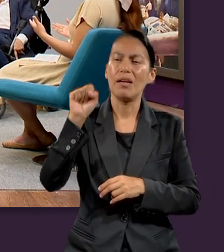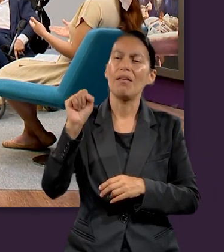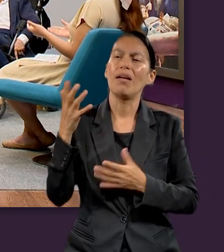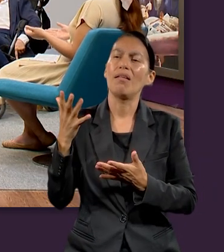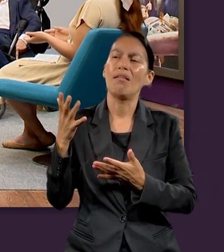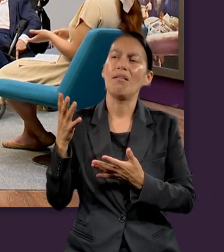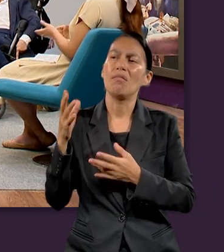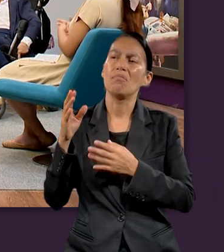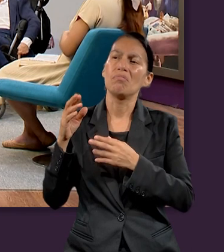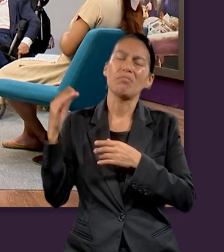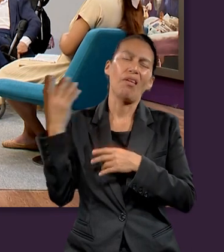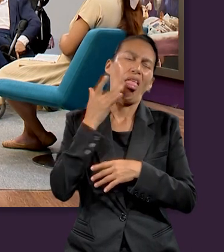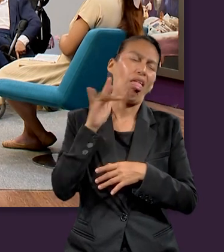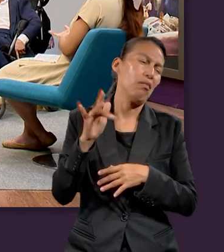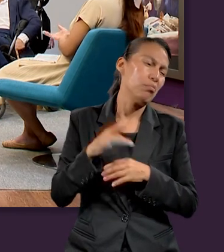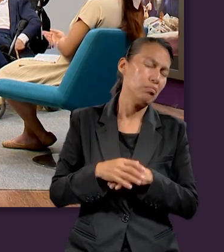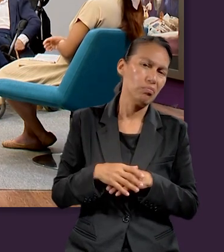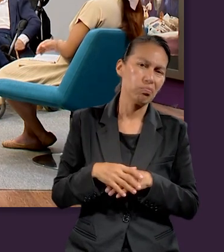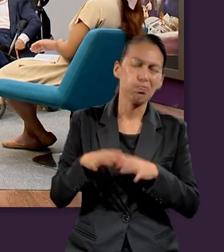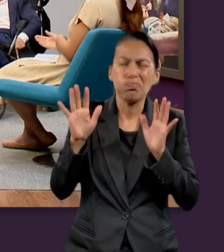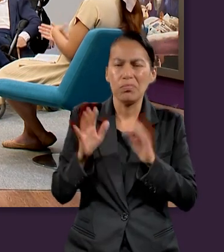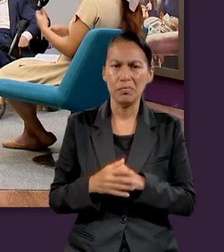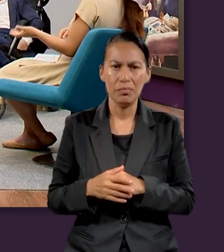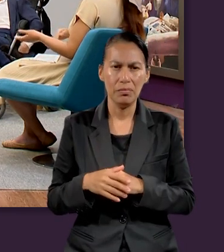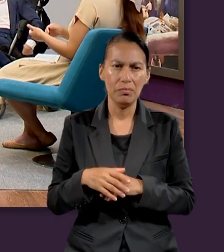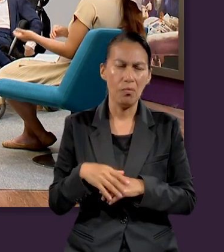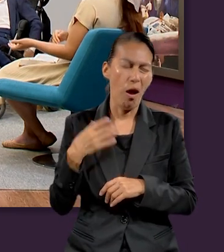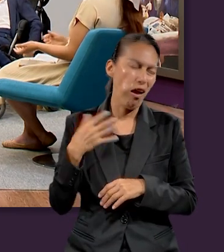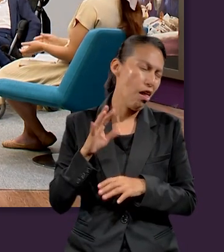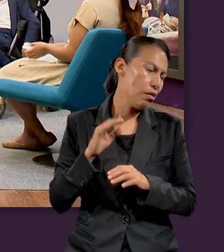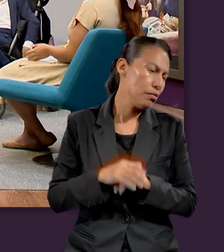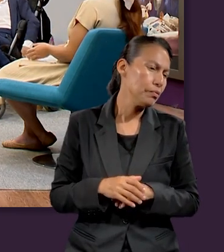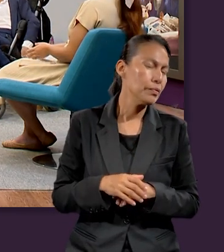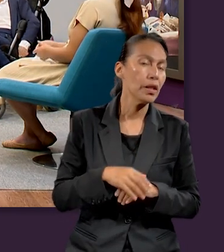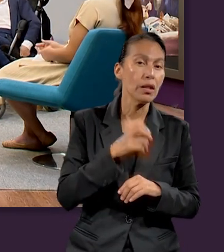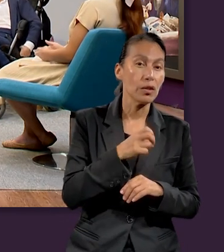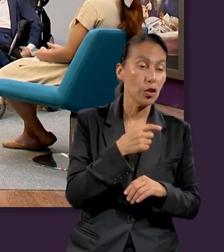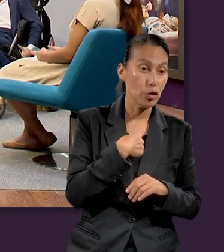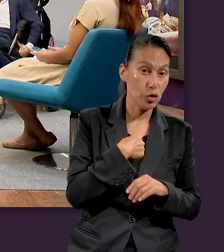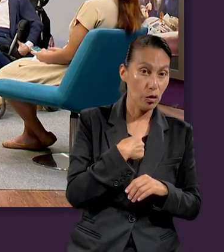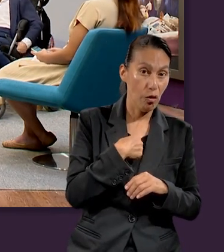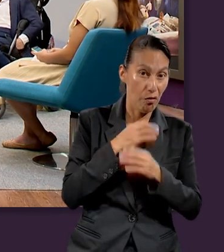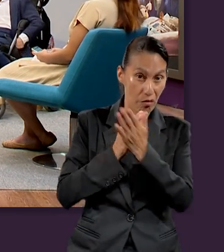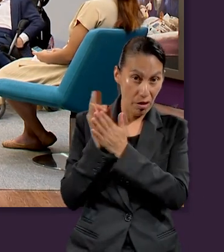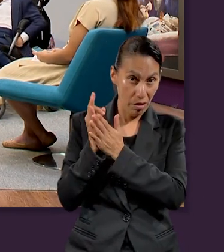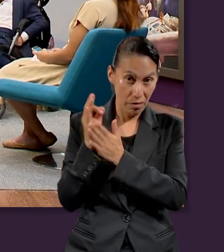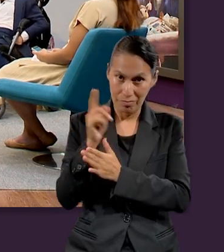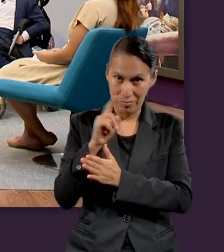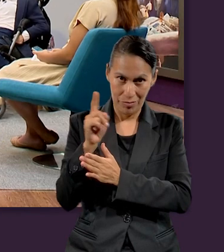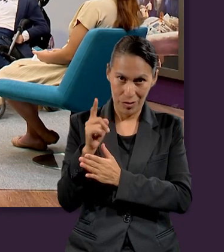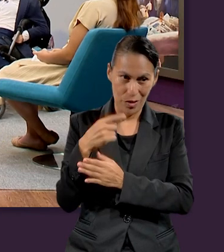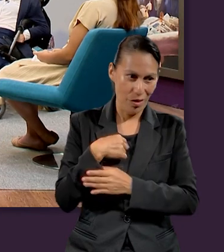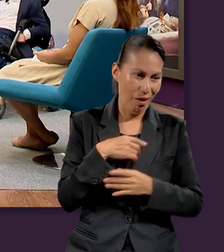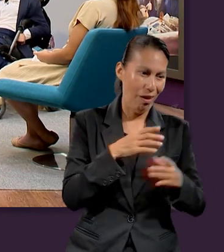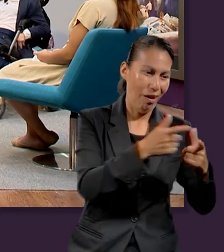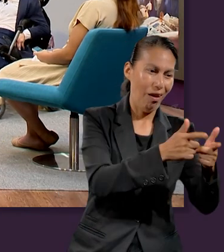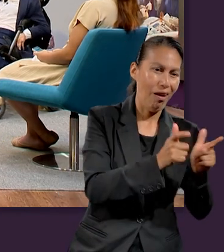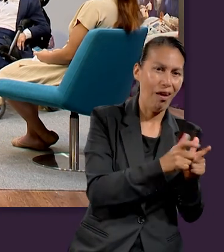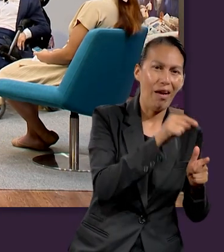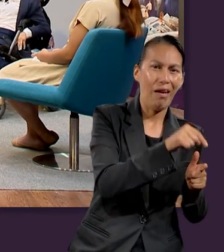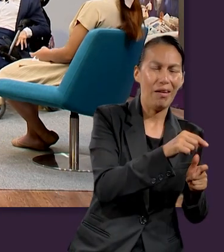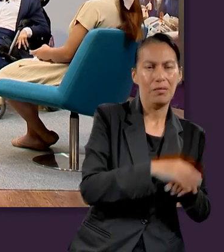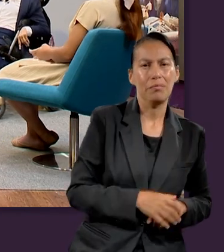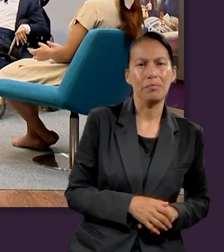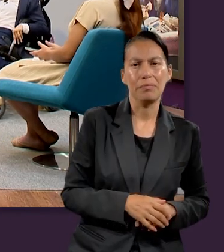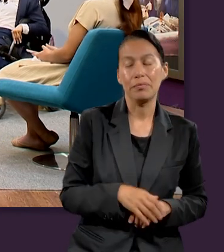pues también en ese caso, pues estoy en el equipo de Satanás. No estaría yo en el equipo de Dios, ¿no? Y eso es parte del engaño, sea, decir, no,